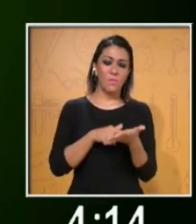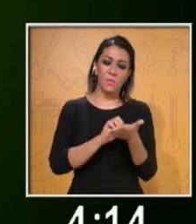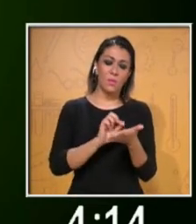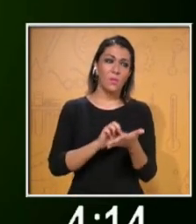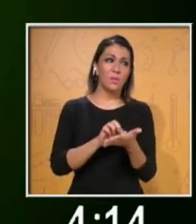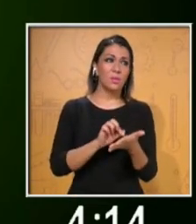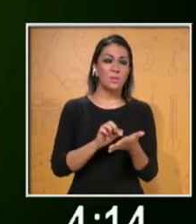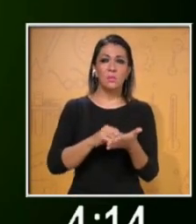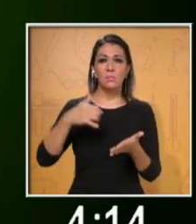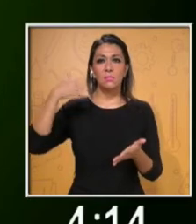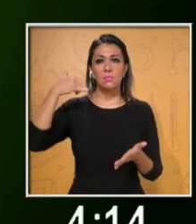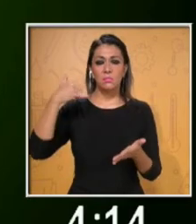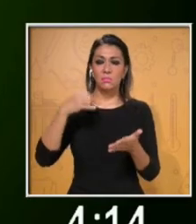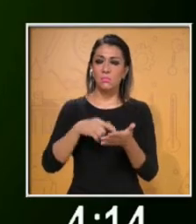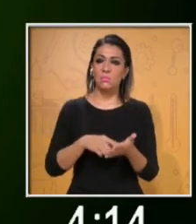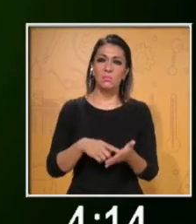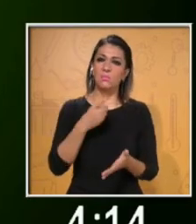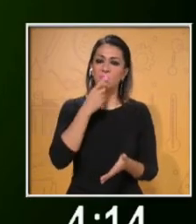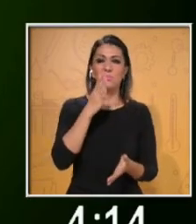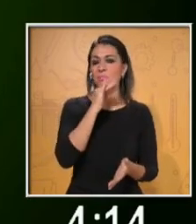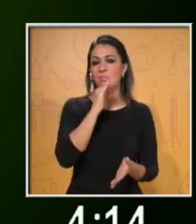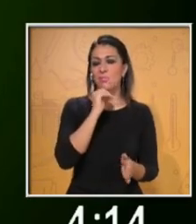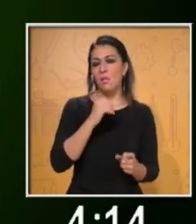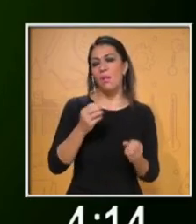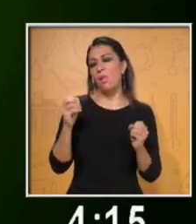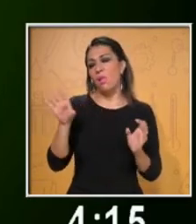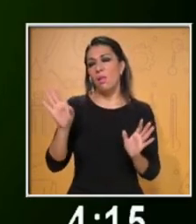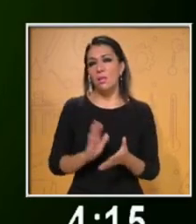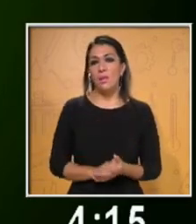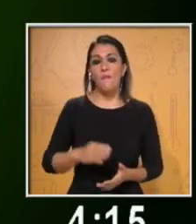Es Mauricio. Dice que no puede venir.